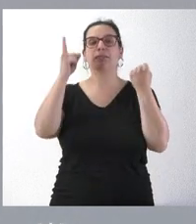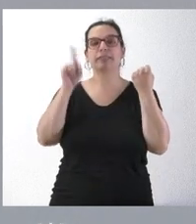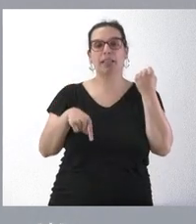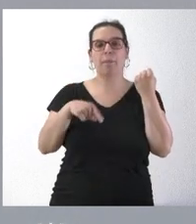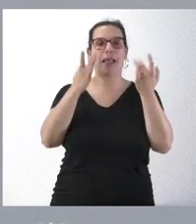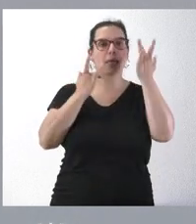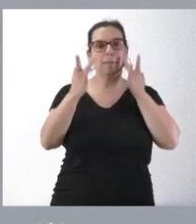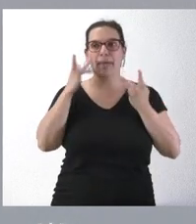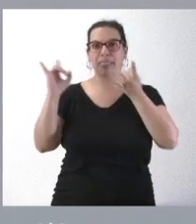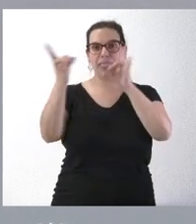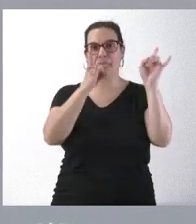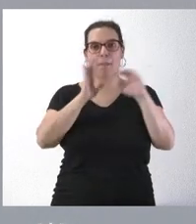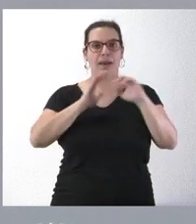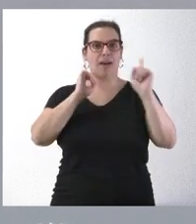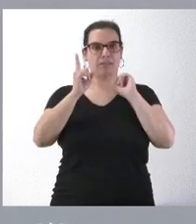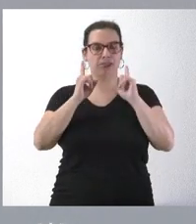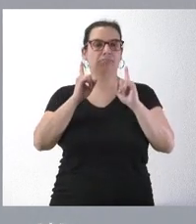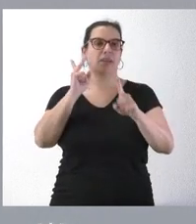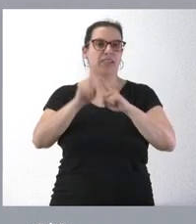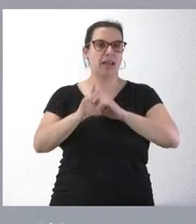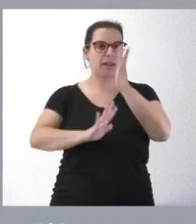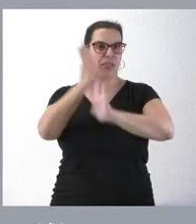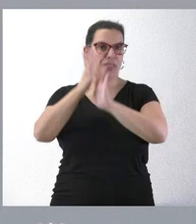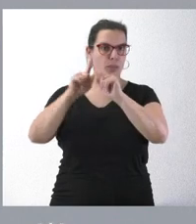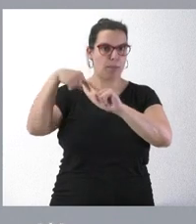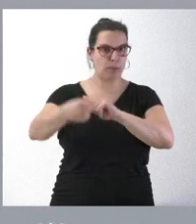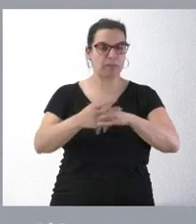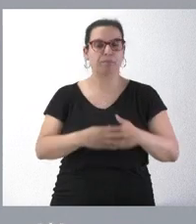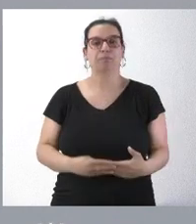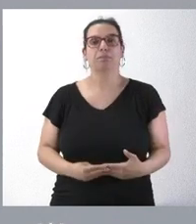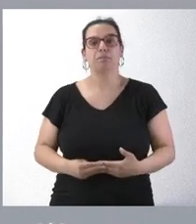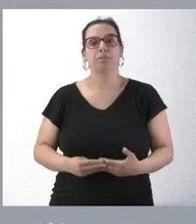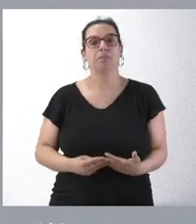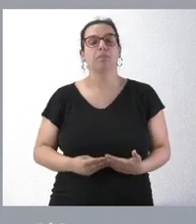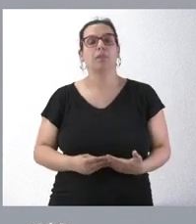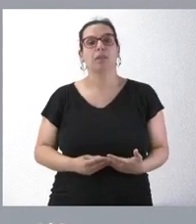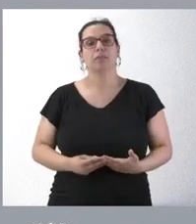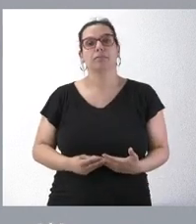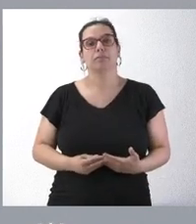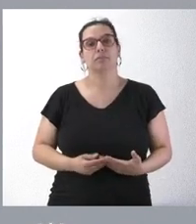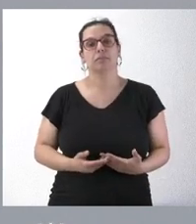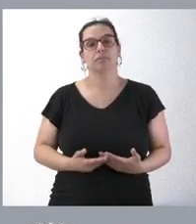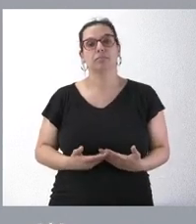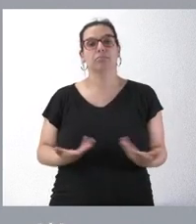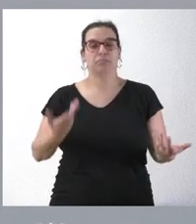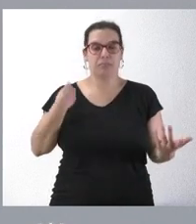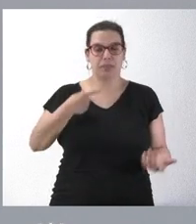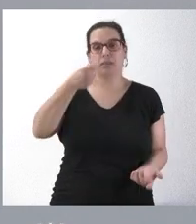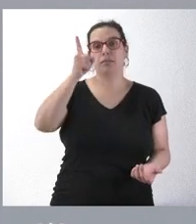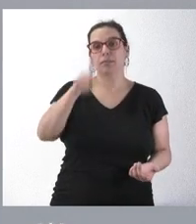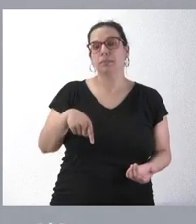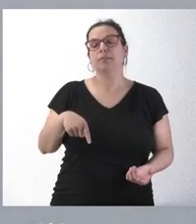prevenir los incendios, la producción de estos incendios y, asimismo, el aumento